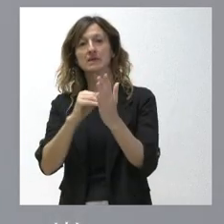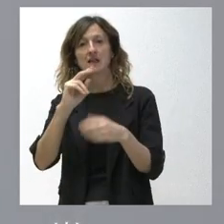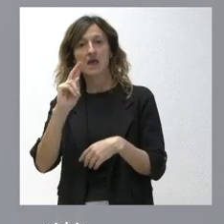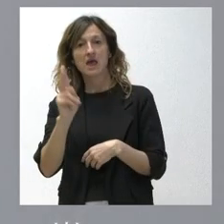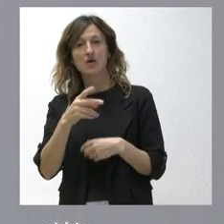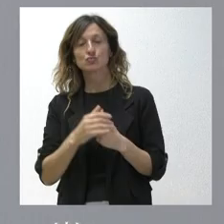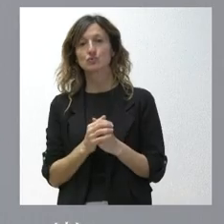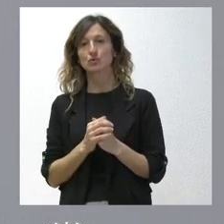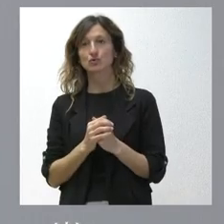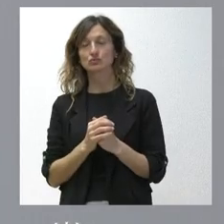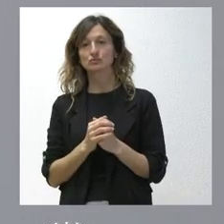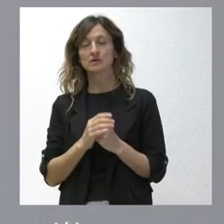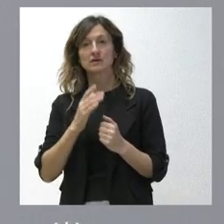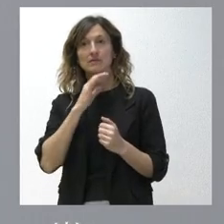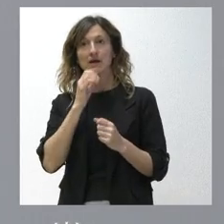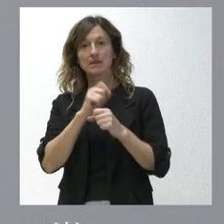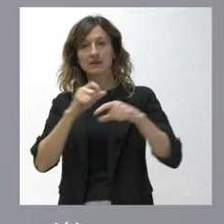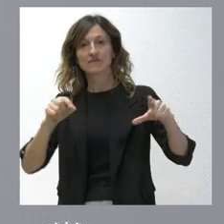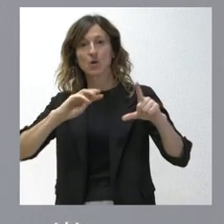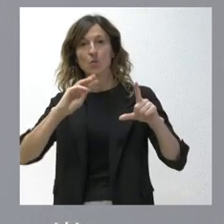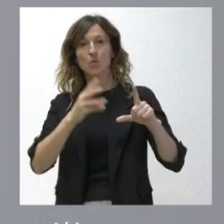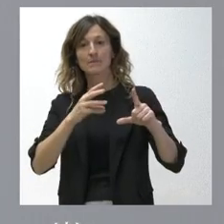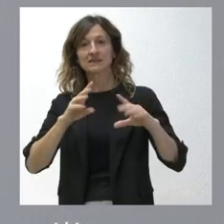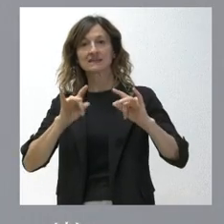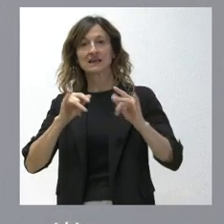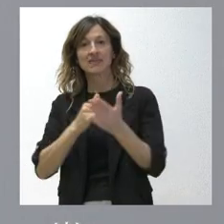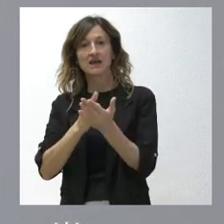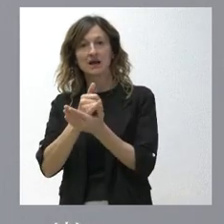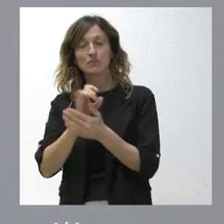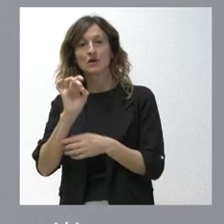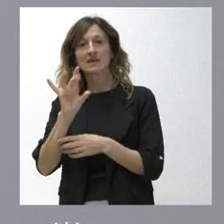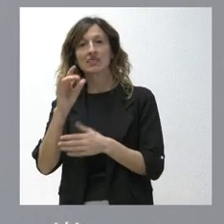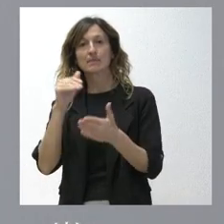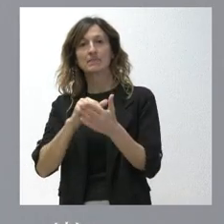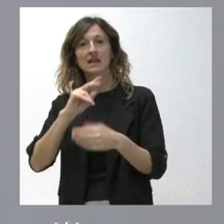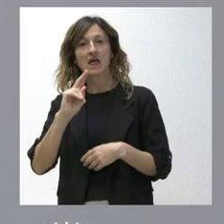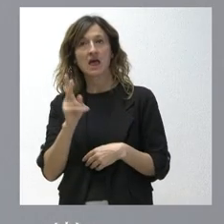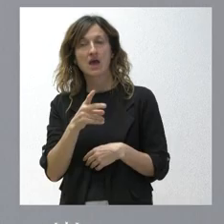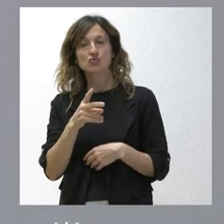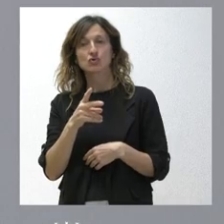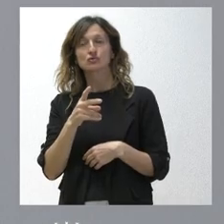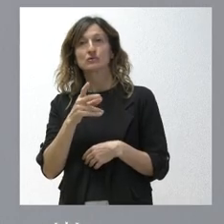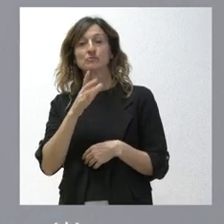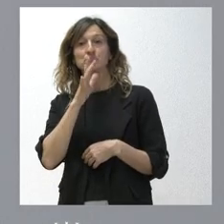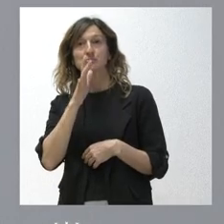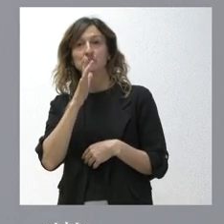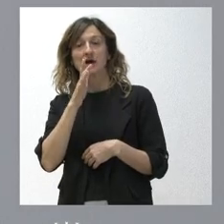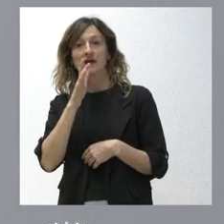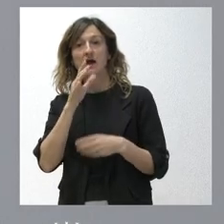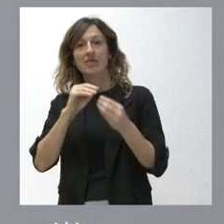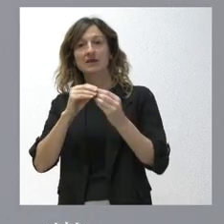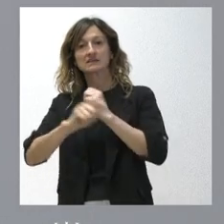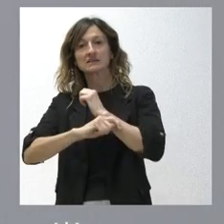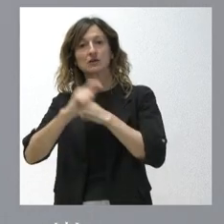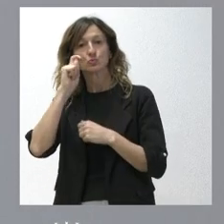para una plataforma web de tierra de campos y 15.000 euros para la definición de una estrategia